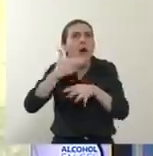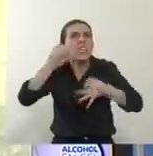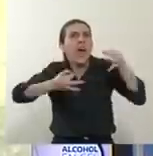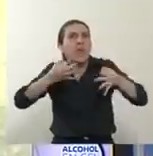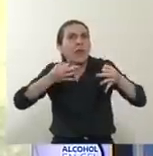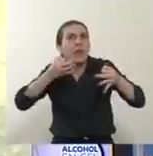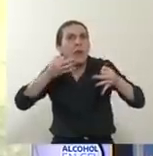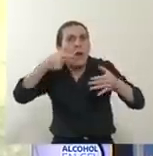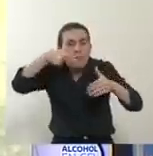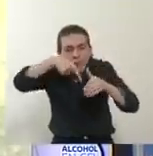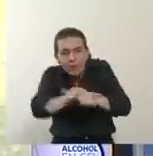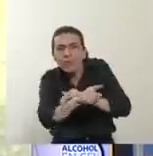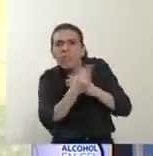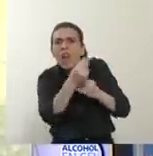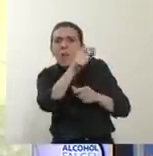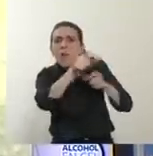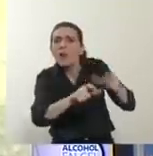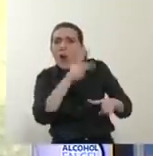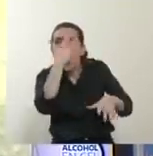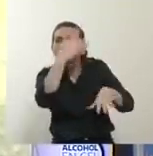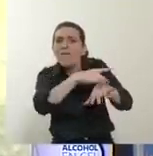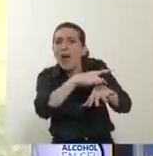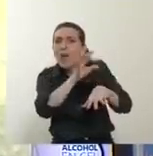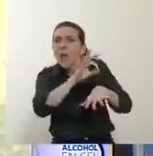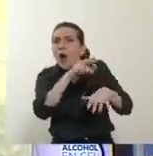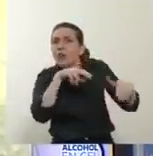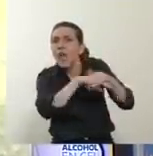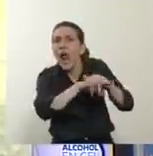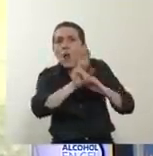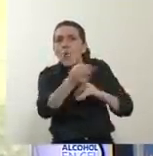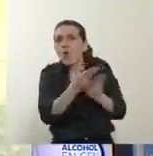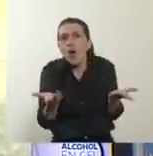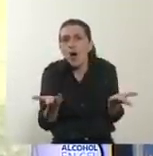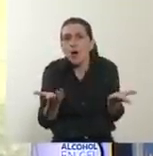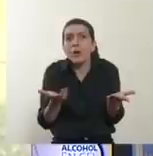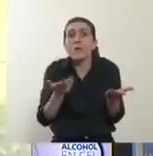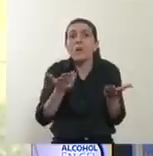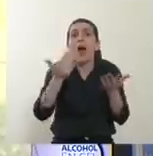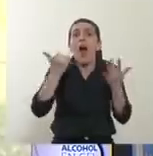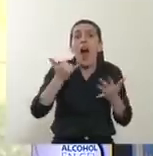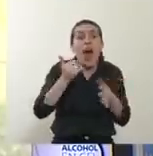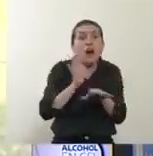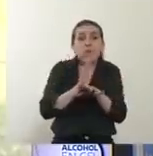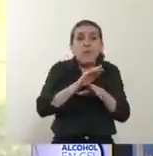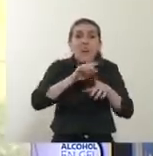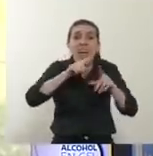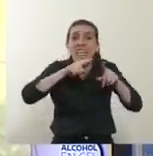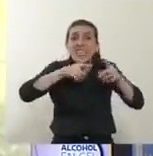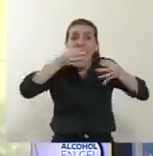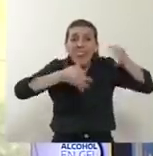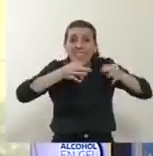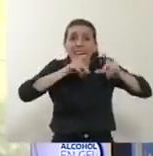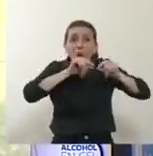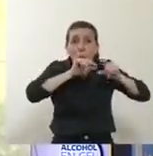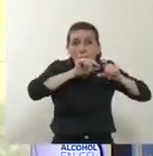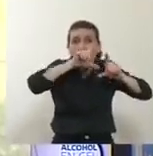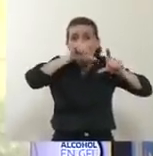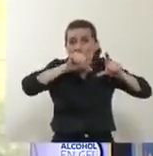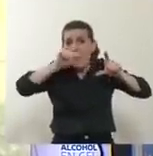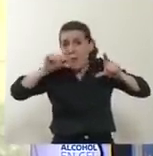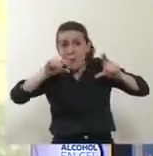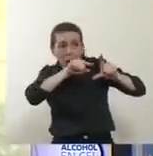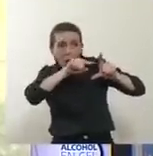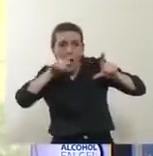enfermado o hay una persona que se ha ido. Cada número tiene nombre y apellido. Cada número tiene un rostro.